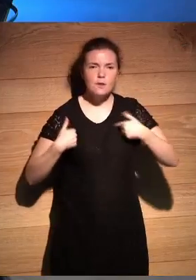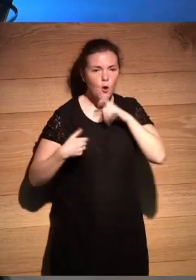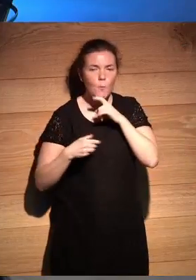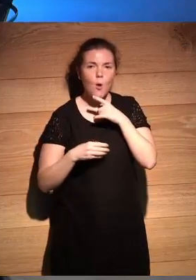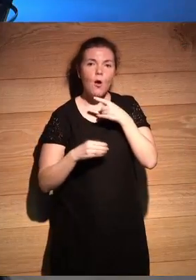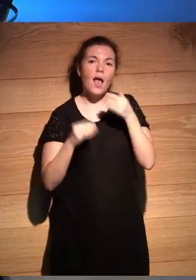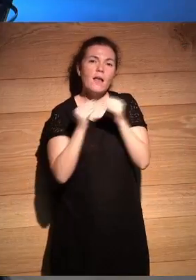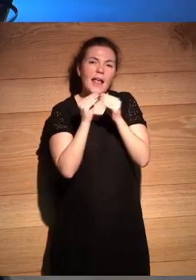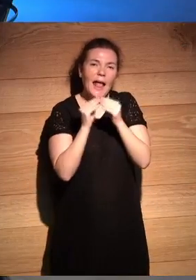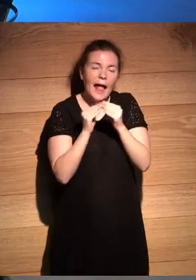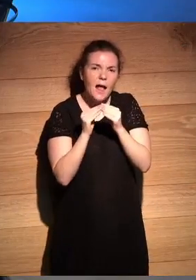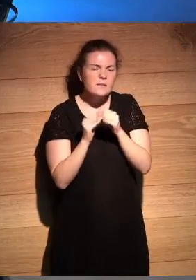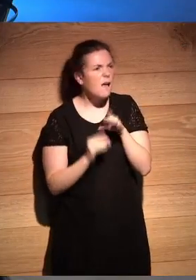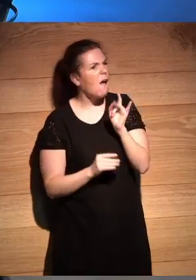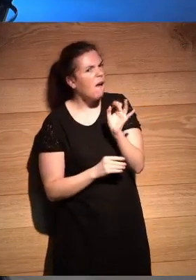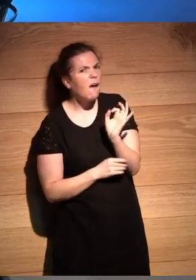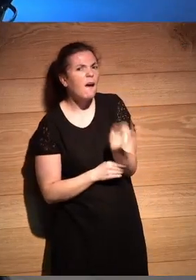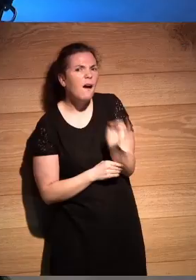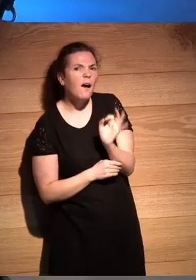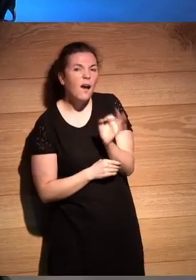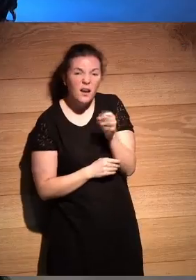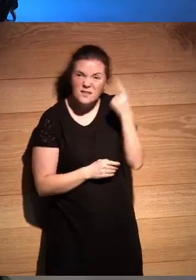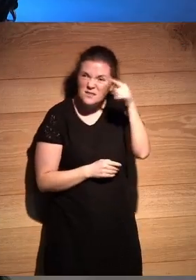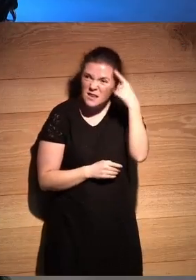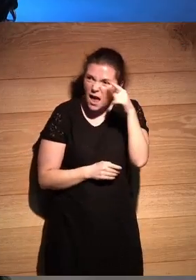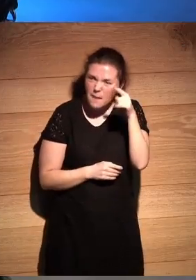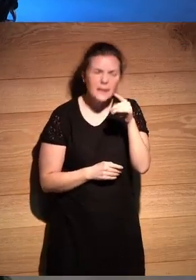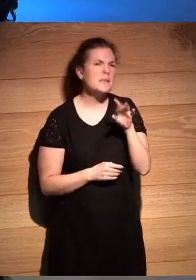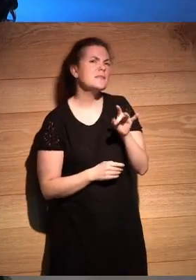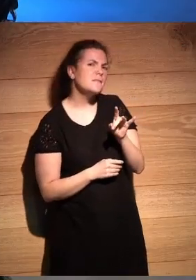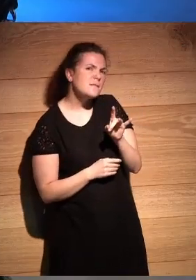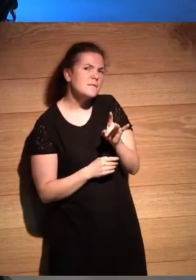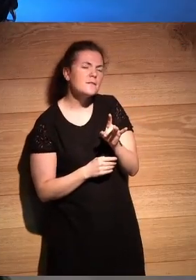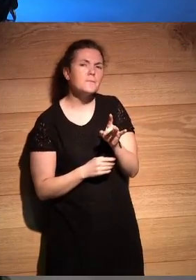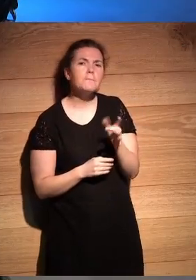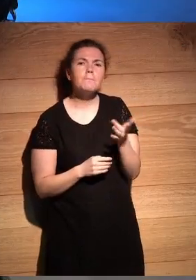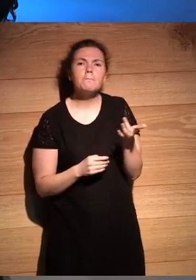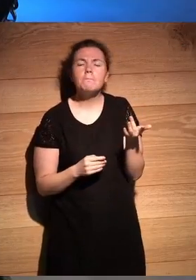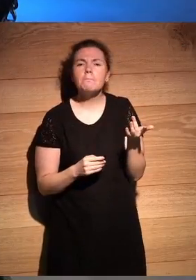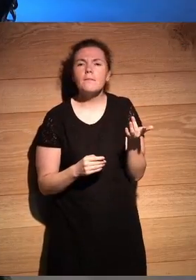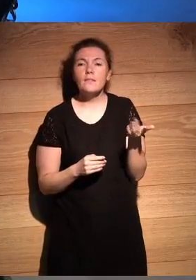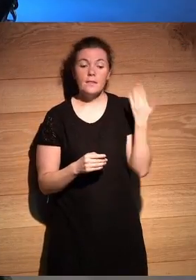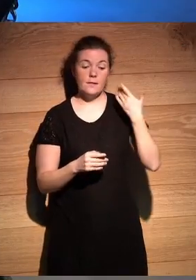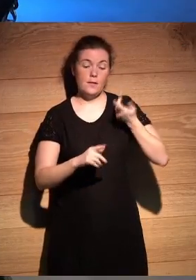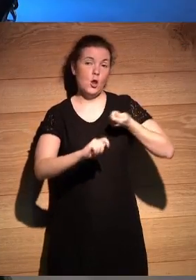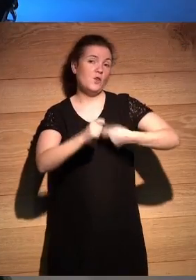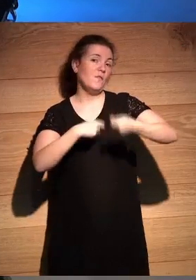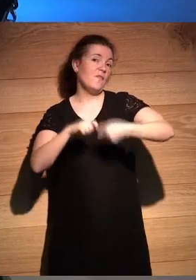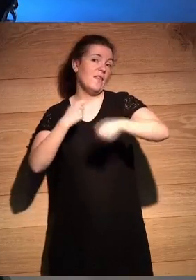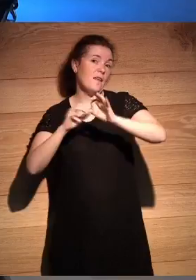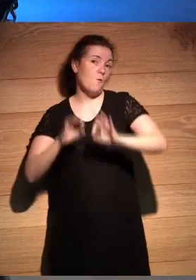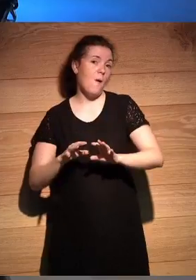en tu casa que era como una especie de ¿alguien sabe esto? ¿sí, no? que en el aviso te los vendían como